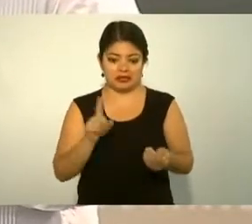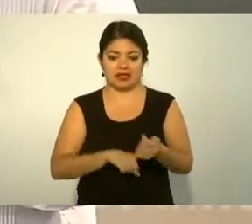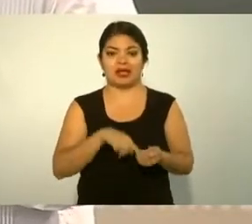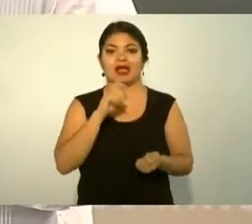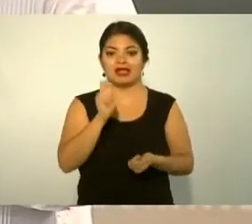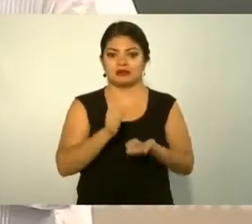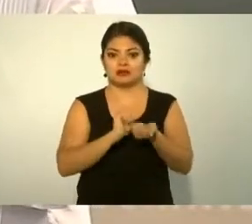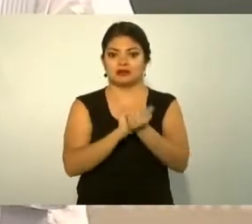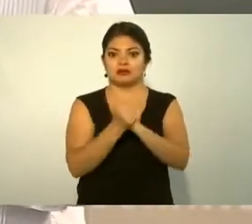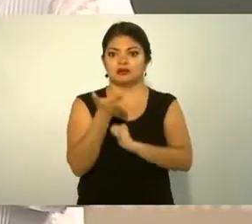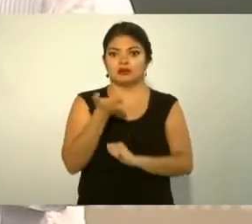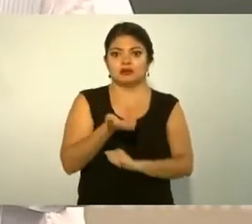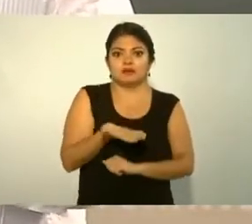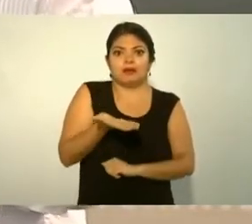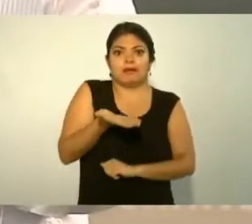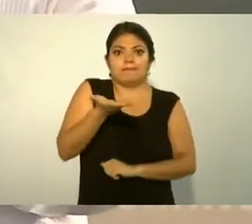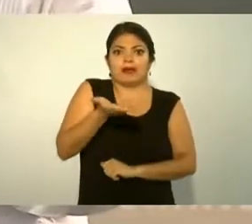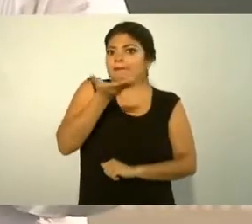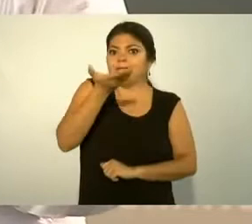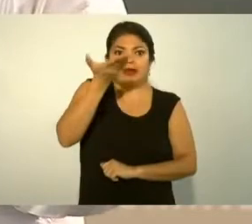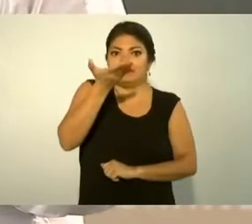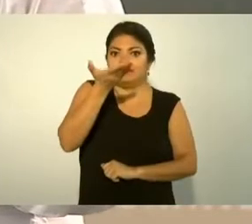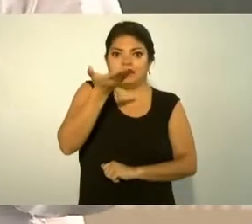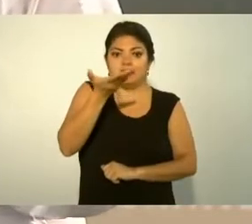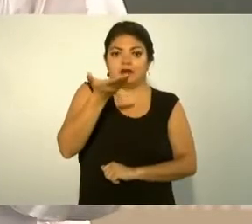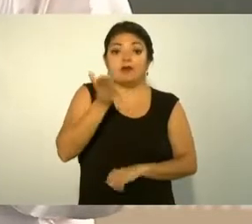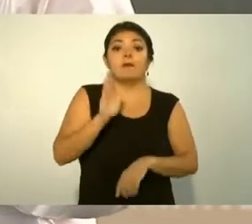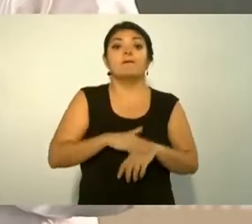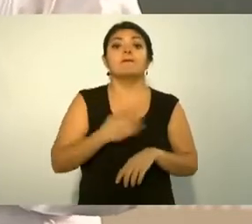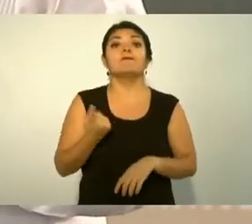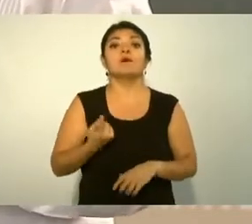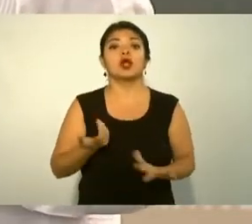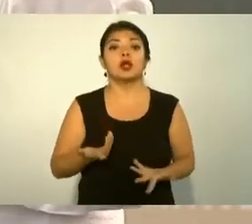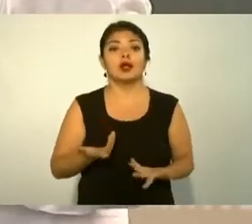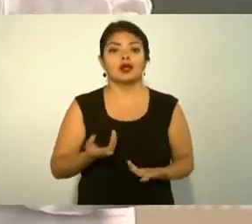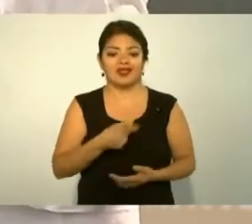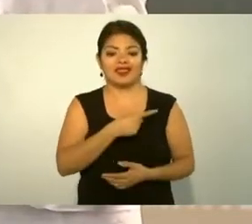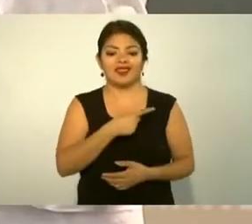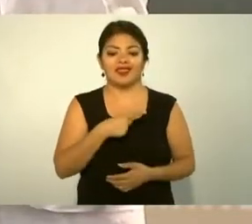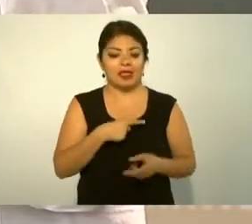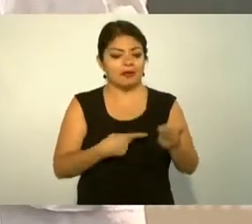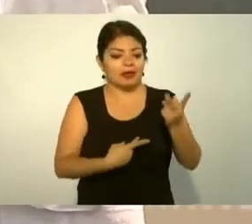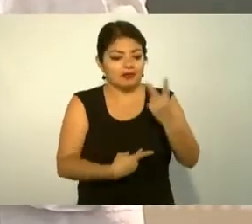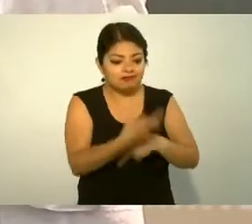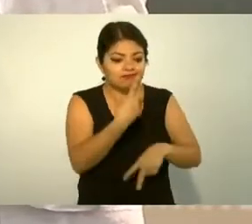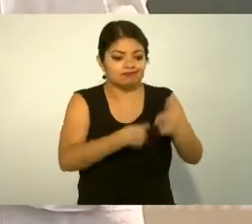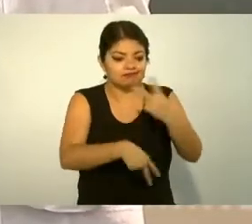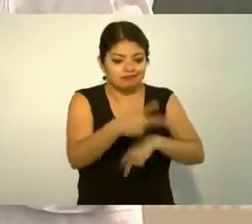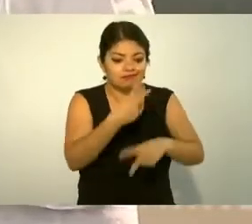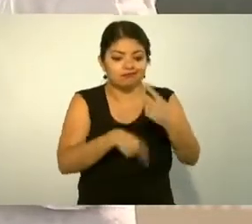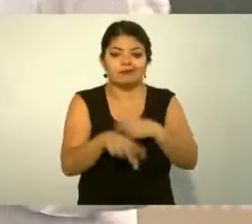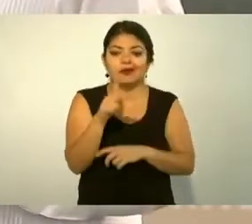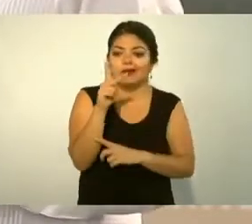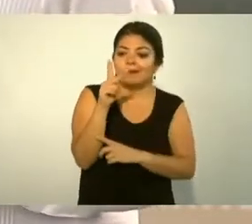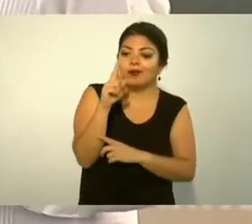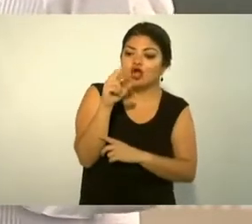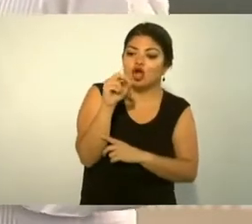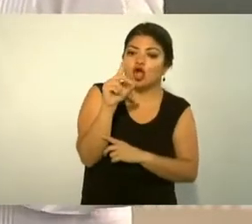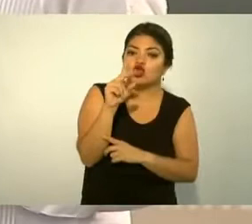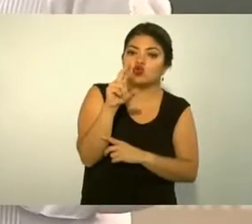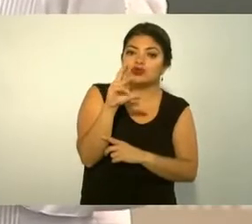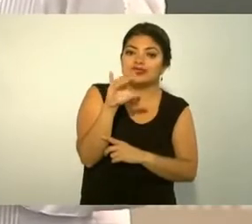inflación porque la mejor receta es producir las naciones